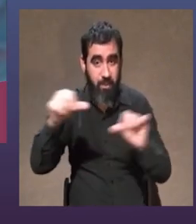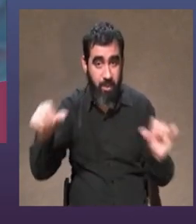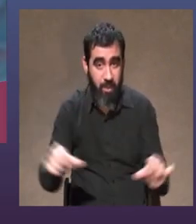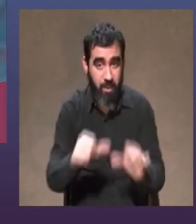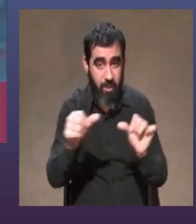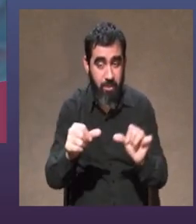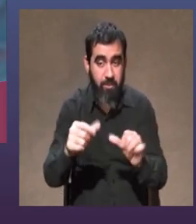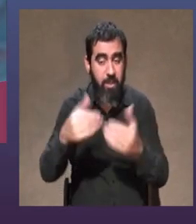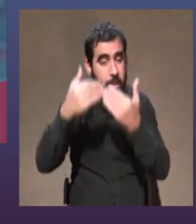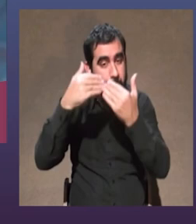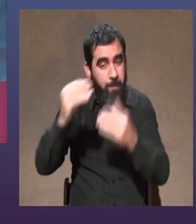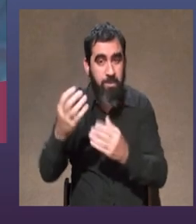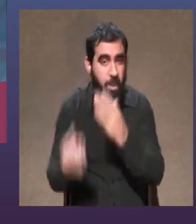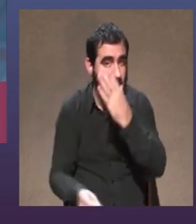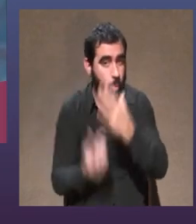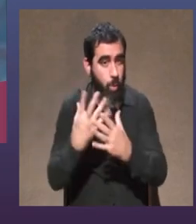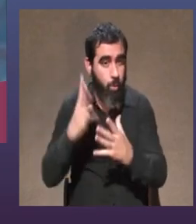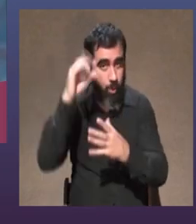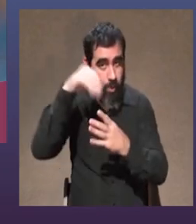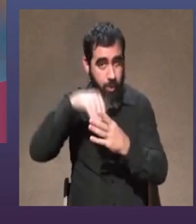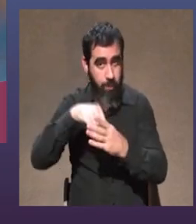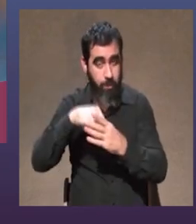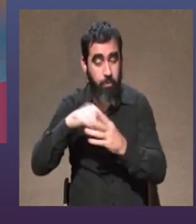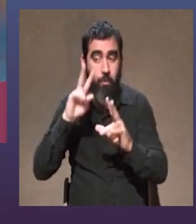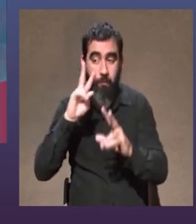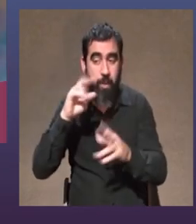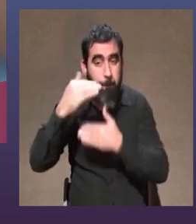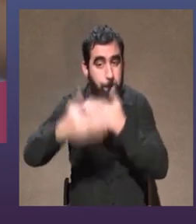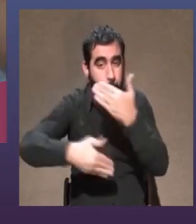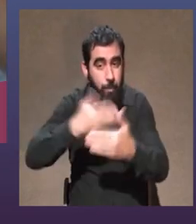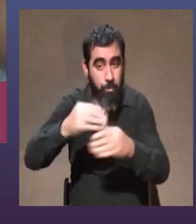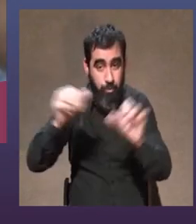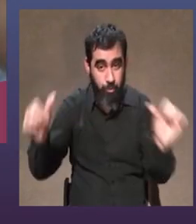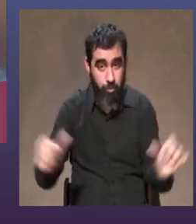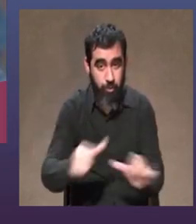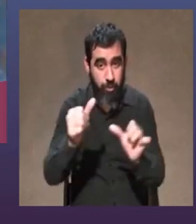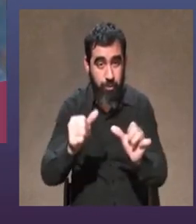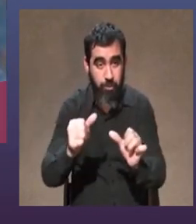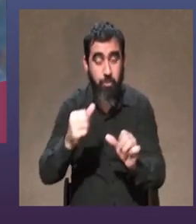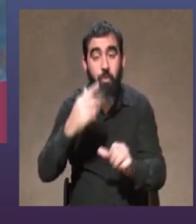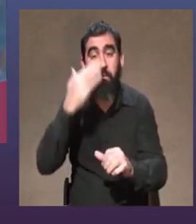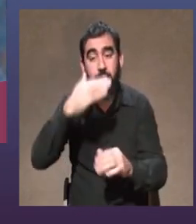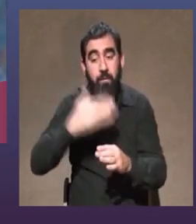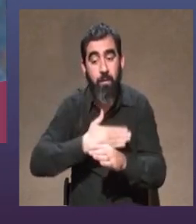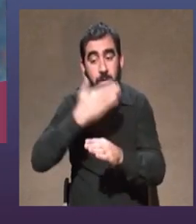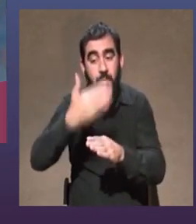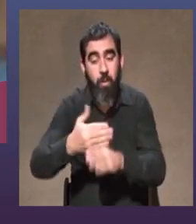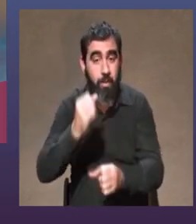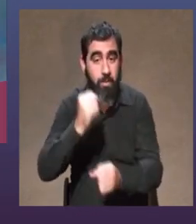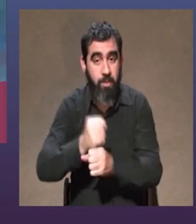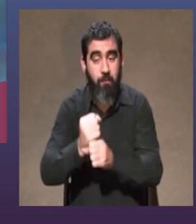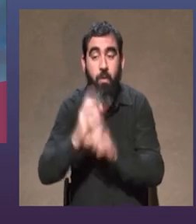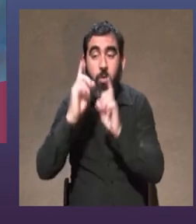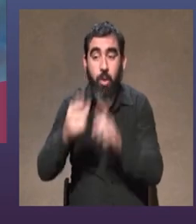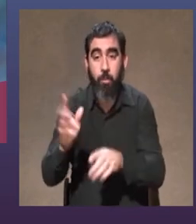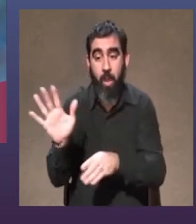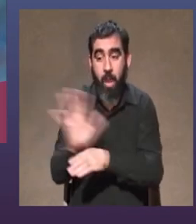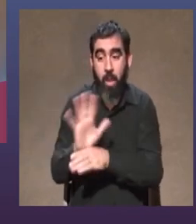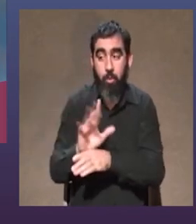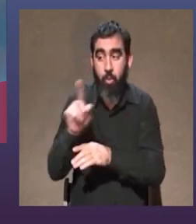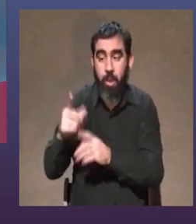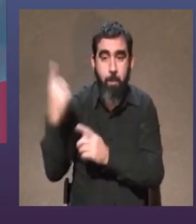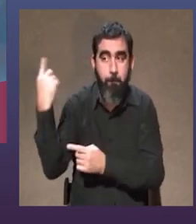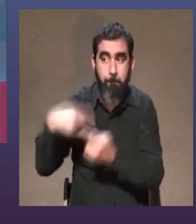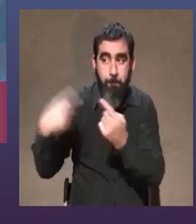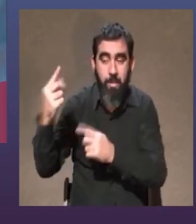eso se empezó a iluminar y ver todo el proceso que Denevi ha hecho sus concreciones y haber trabajado más de una vez como